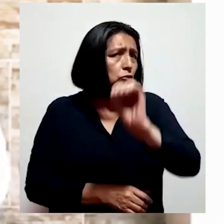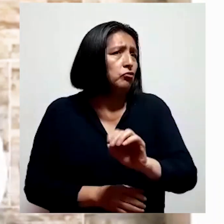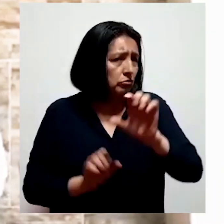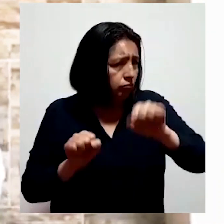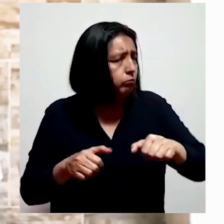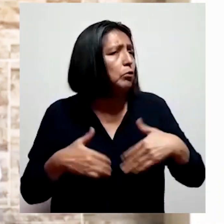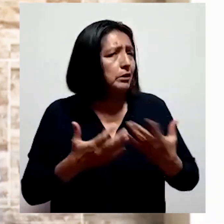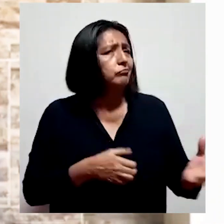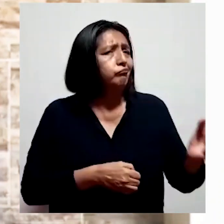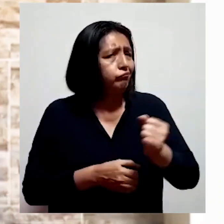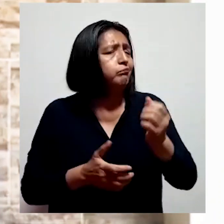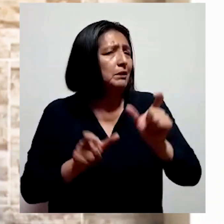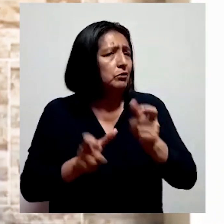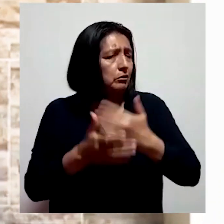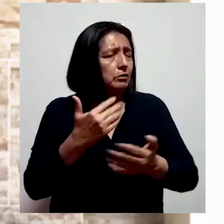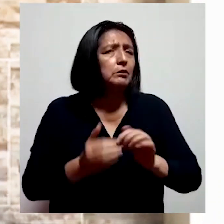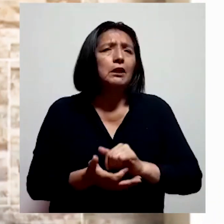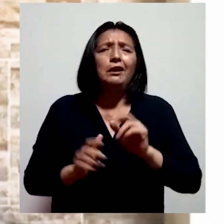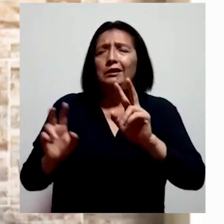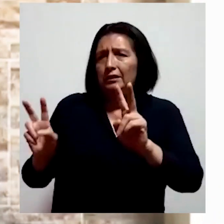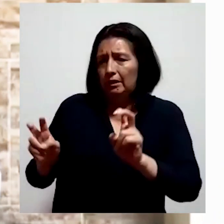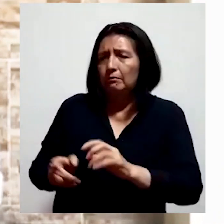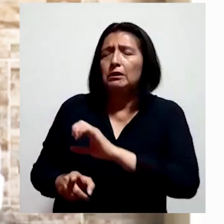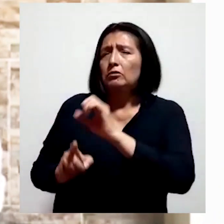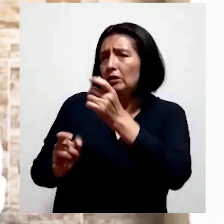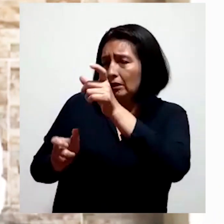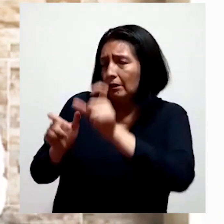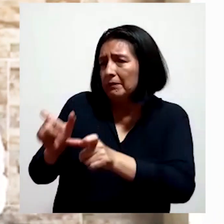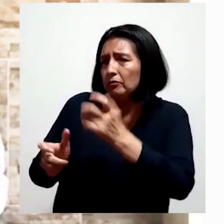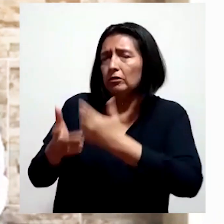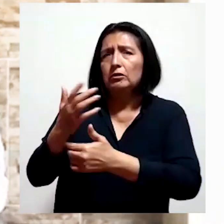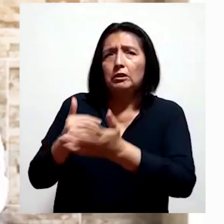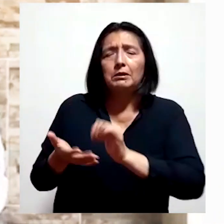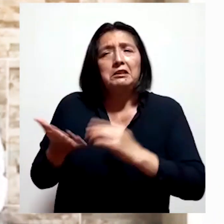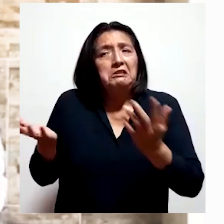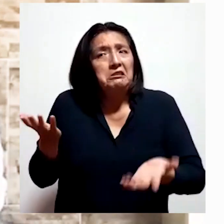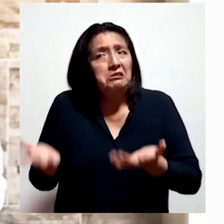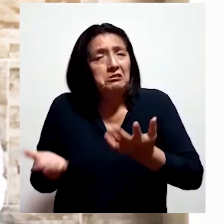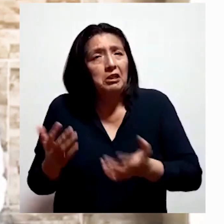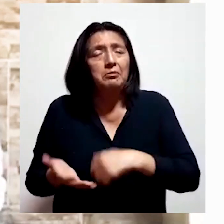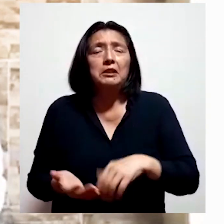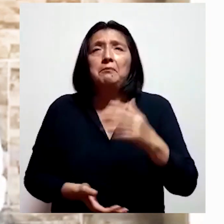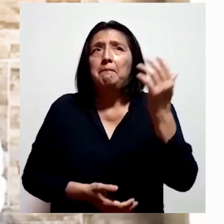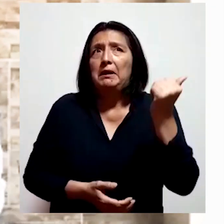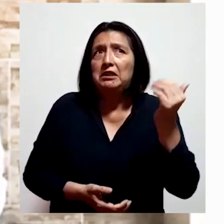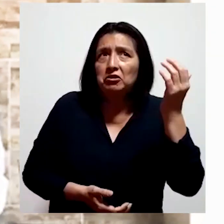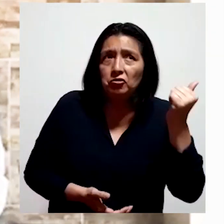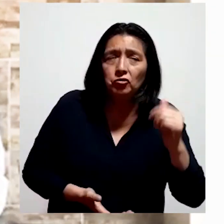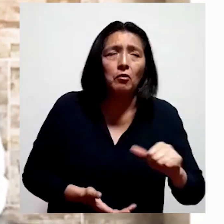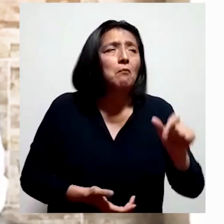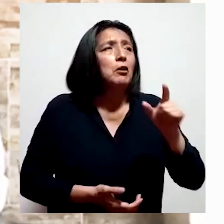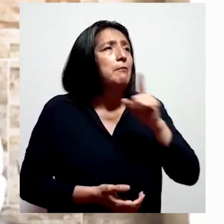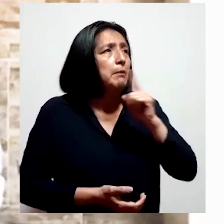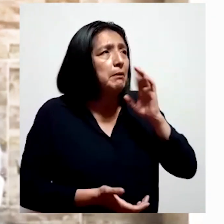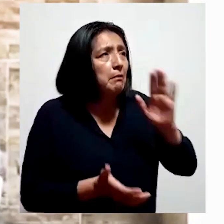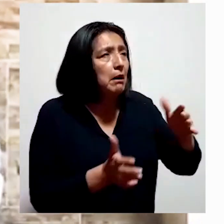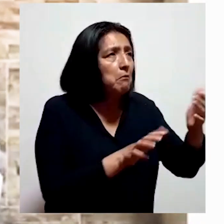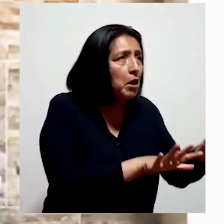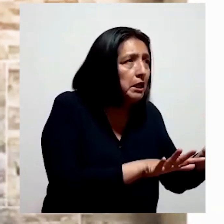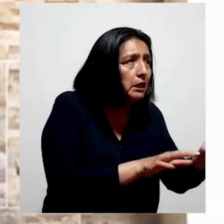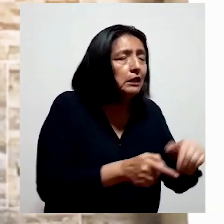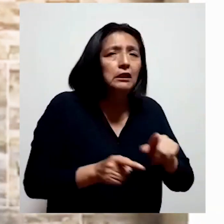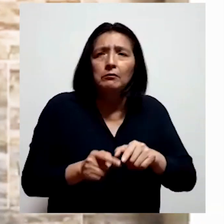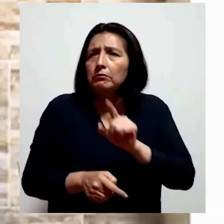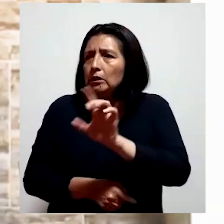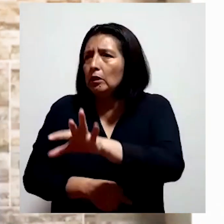al nivel de vida adecuada y protección social, vamos a tener que aquella persona con discapacidad que por algún motivo tenga pensión por orfandad y encuentra